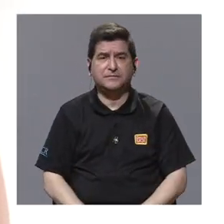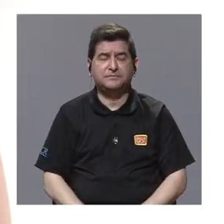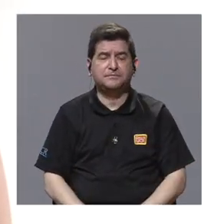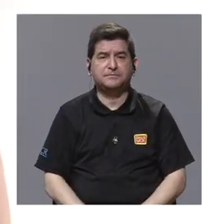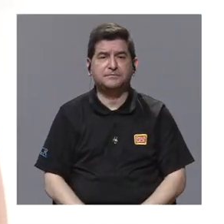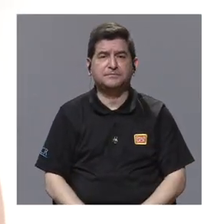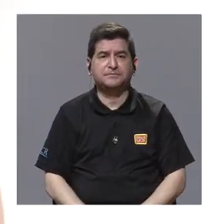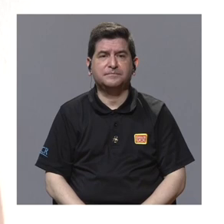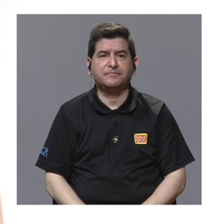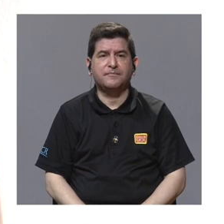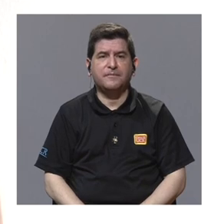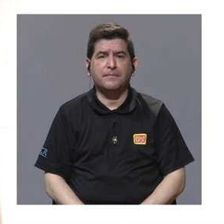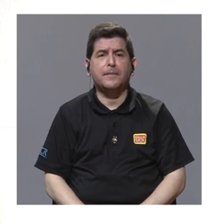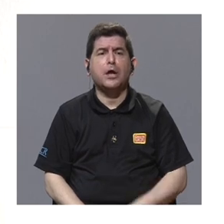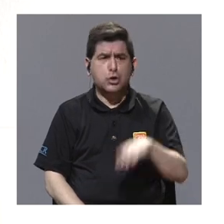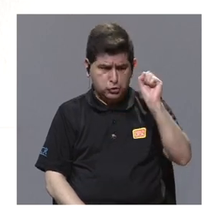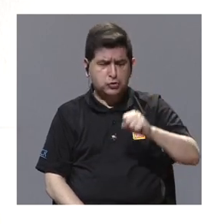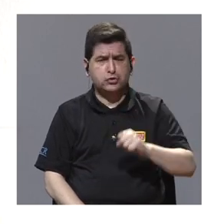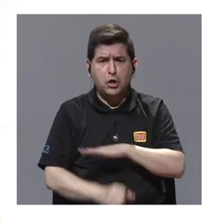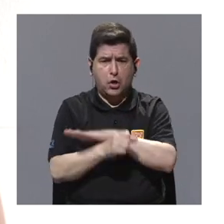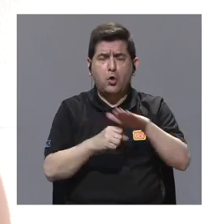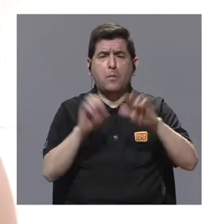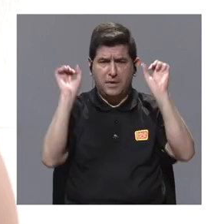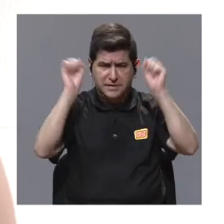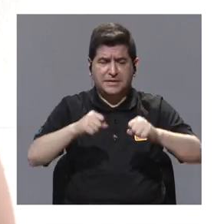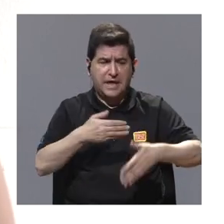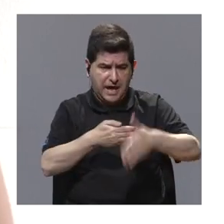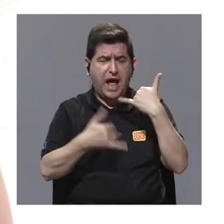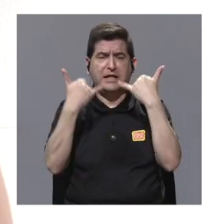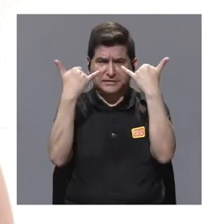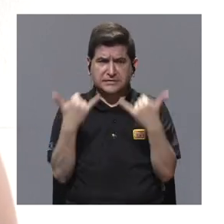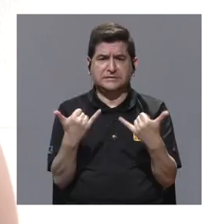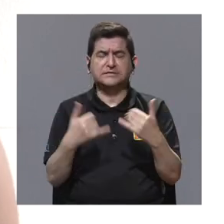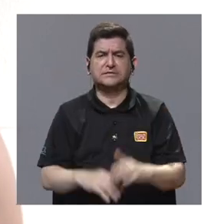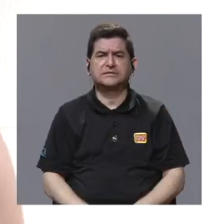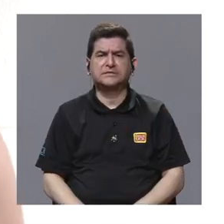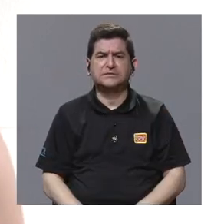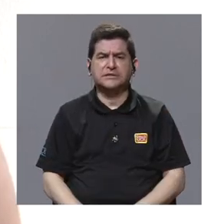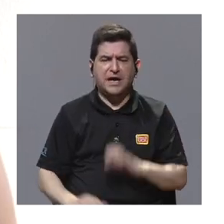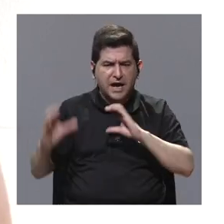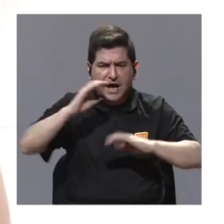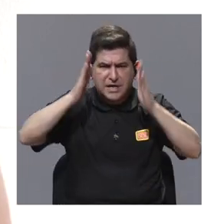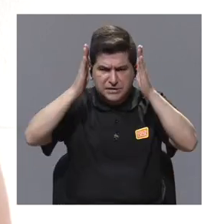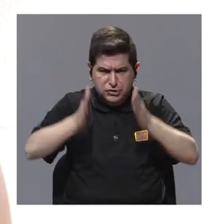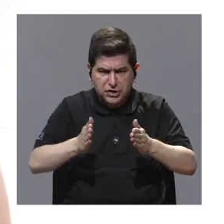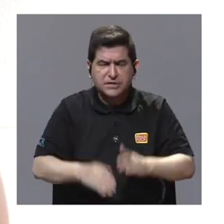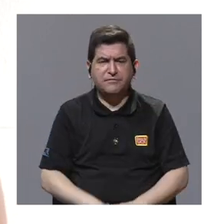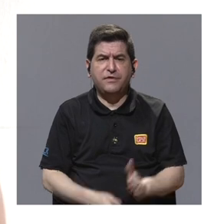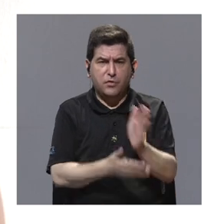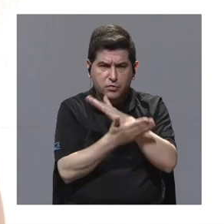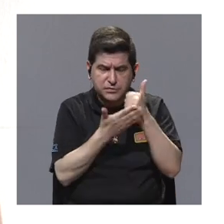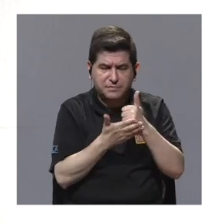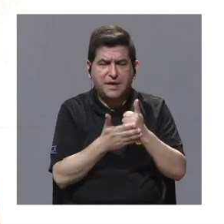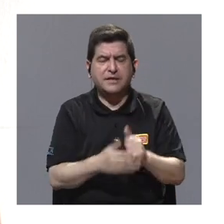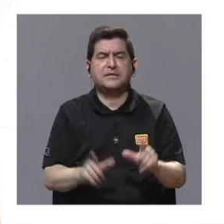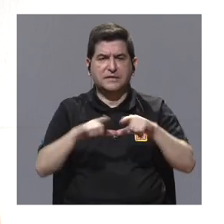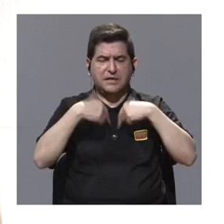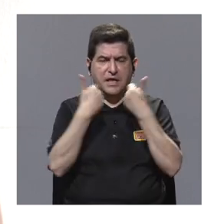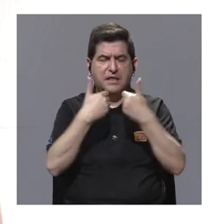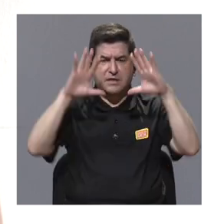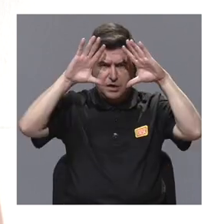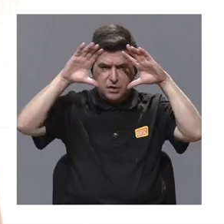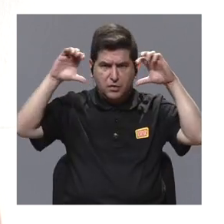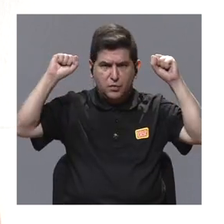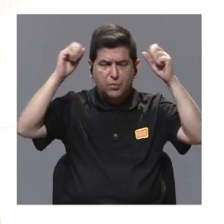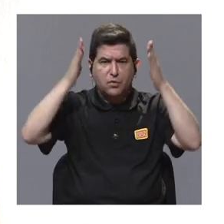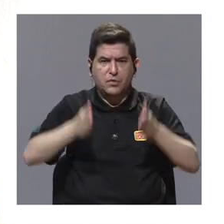Bueno, es completamente posible. De hecho, ya en el pasado han habido científicos que han formado parte del cuerpo diplomático